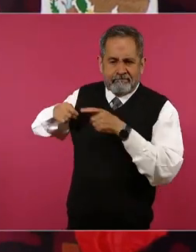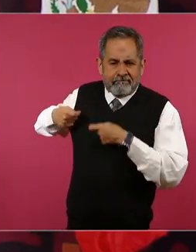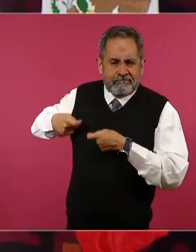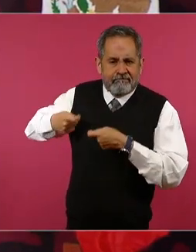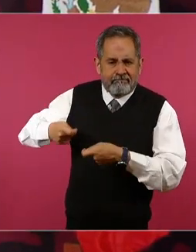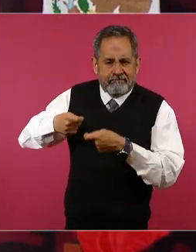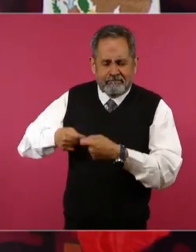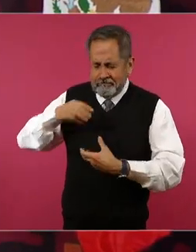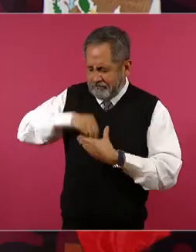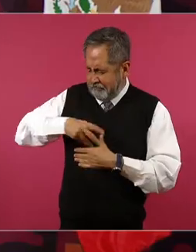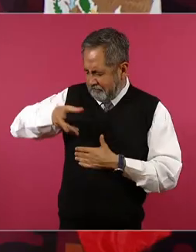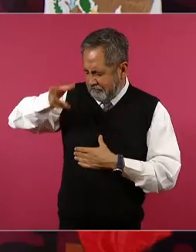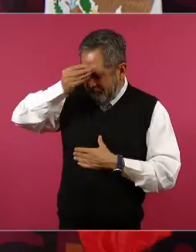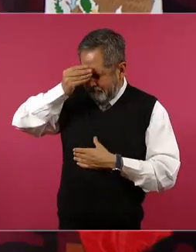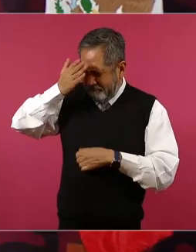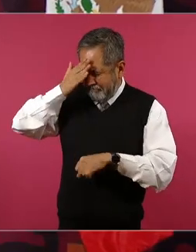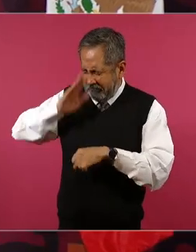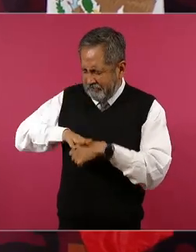profundo